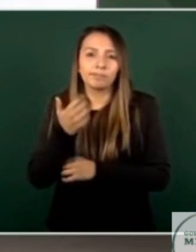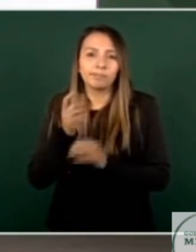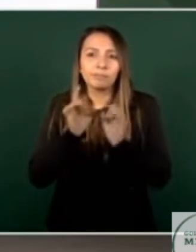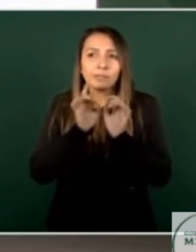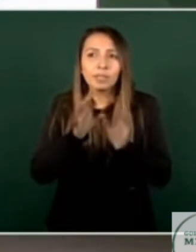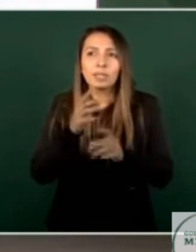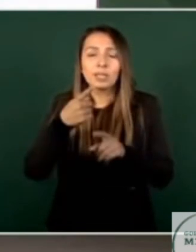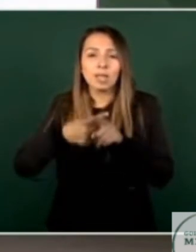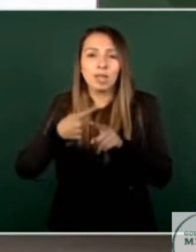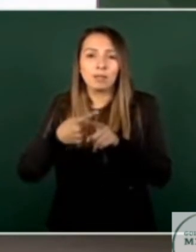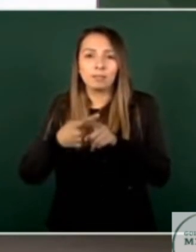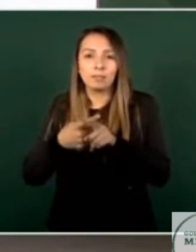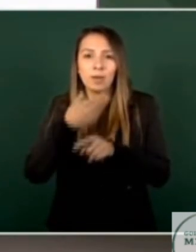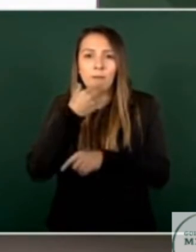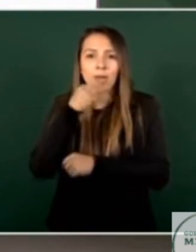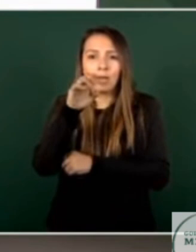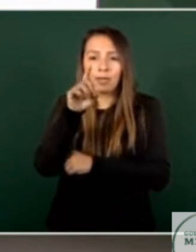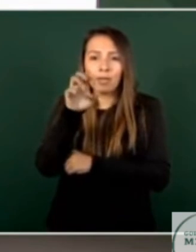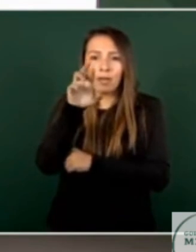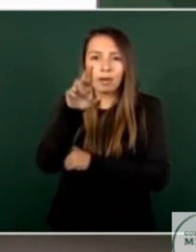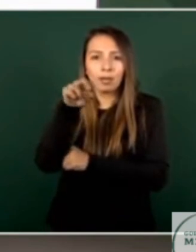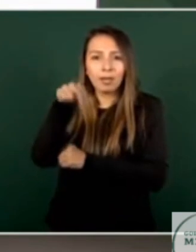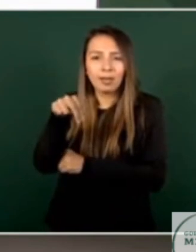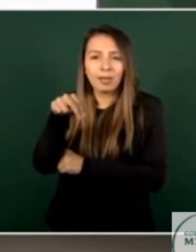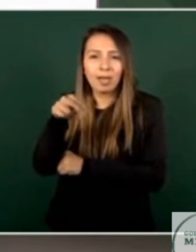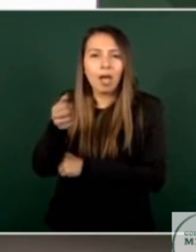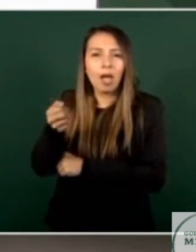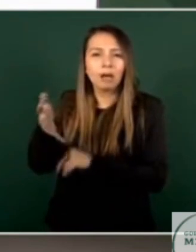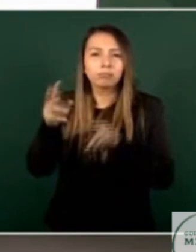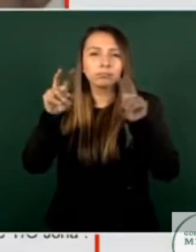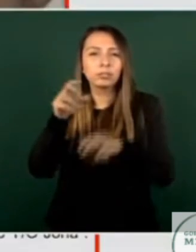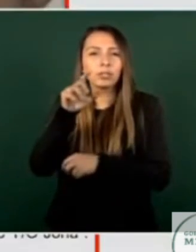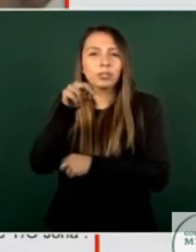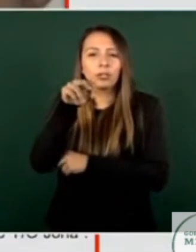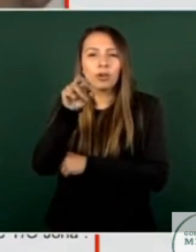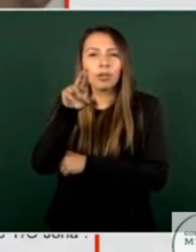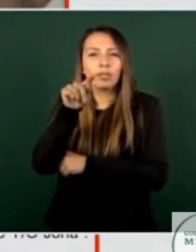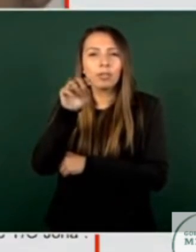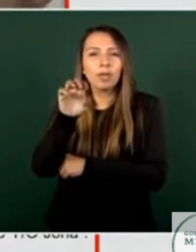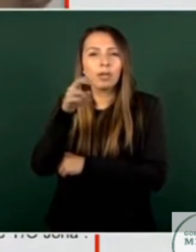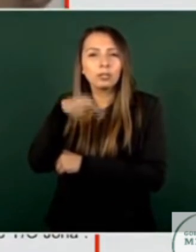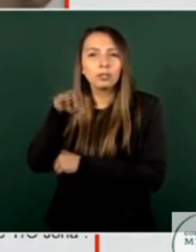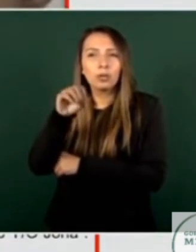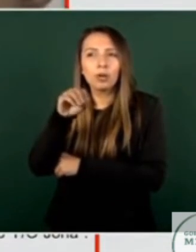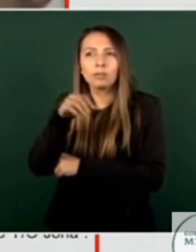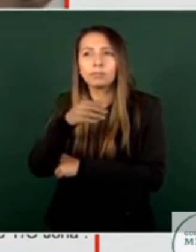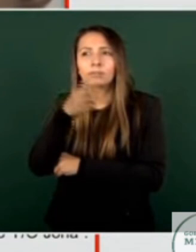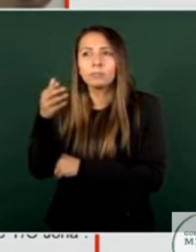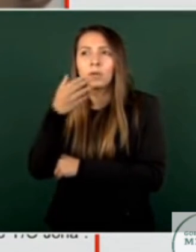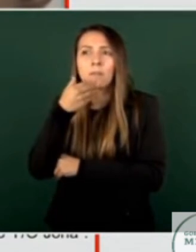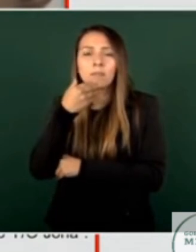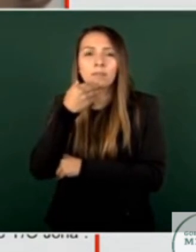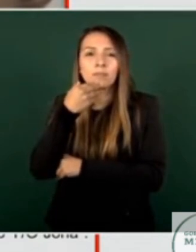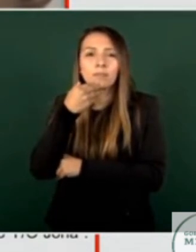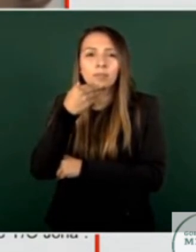autor intelectual Eder N alias El Norteño y Jonathan N alias El Moc que fue el autor material